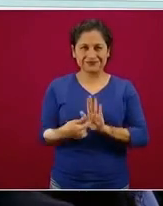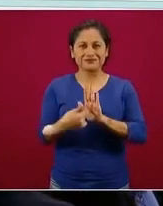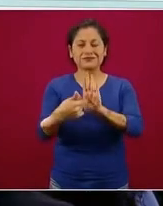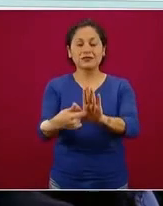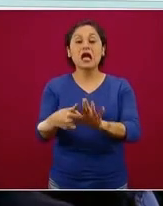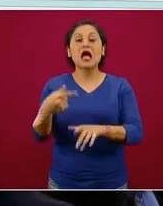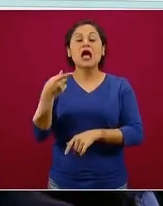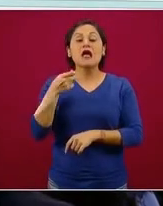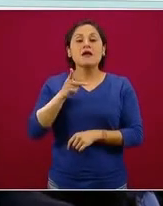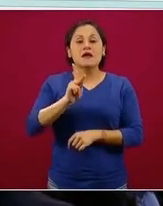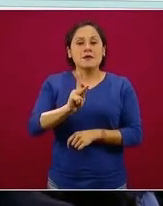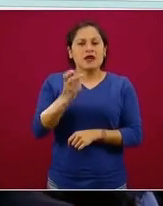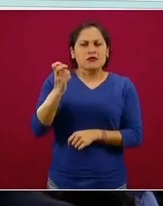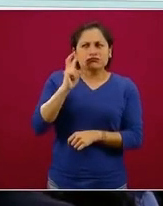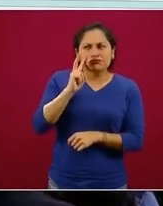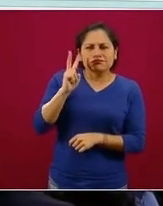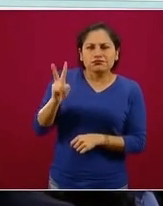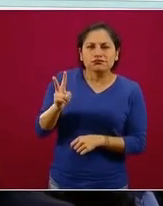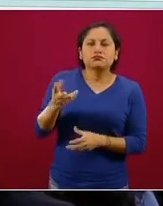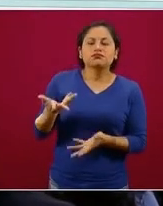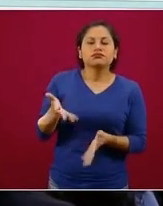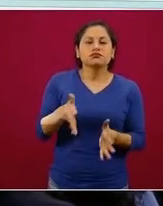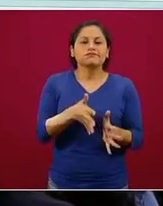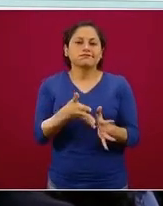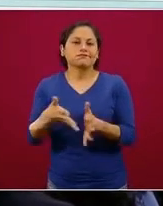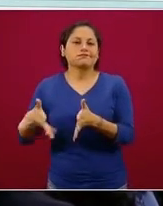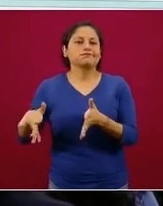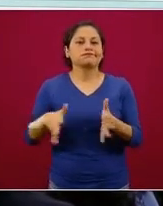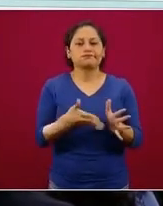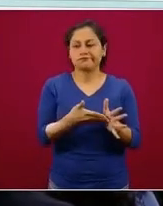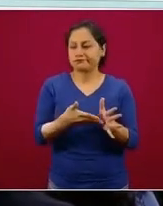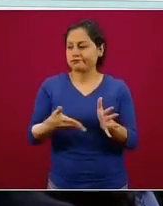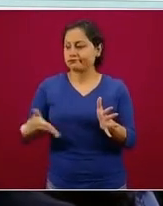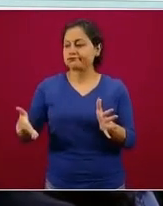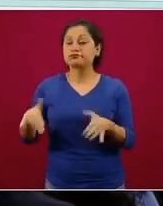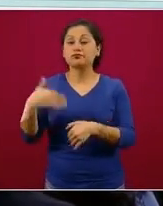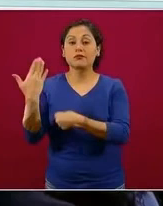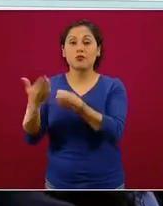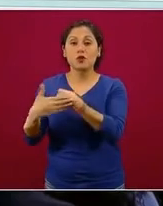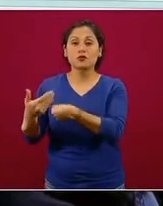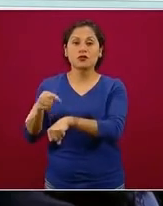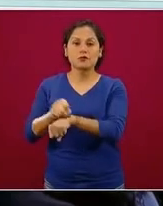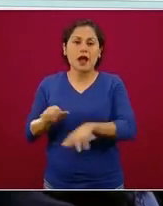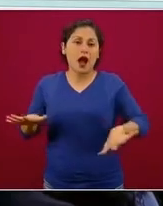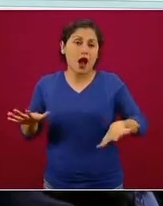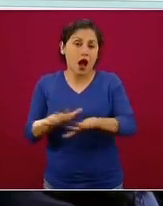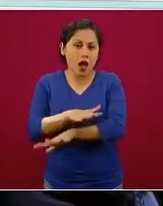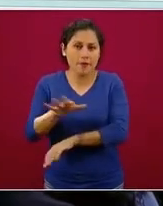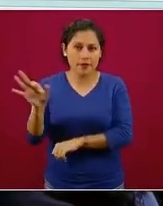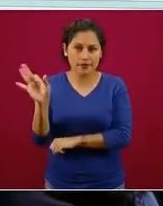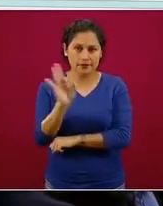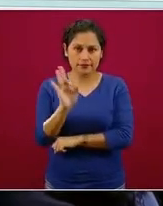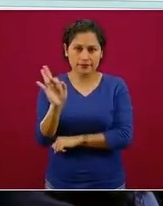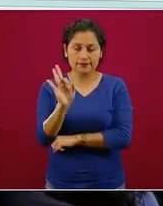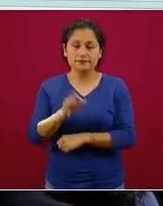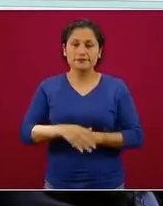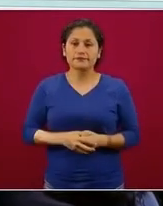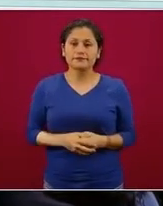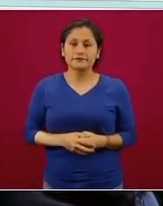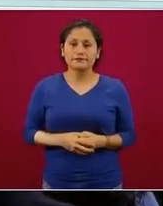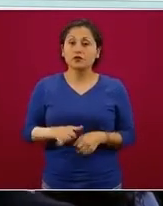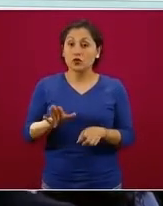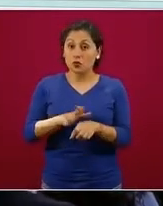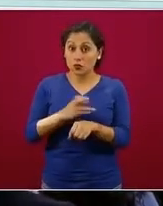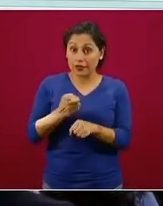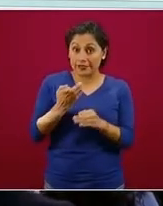que podría cambiar la situación en el curso de la siguiente semana y por lo tanto extremar las